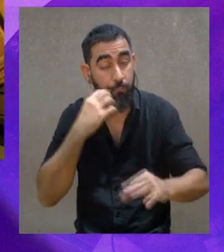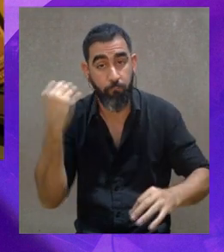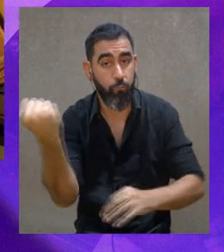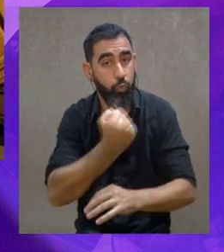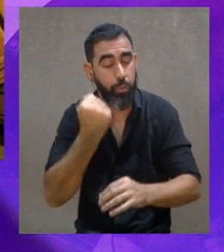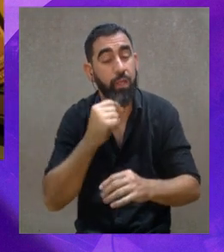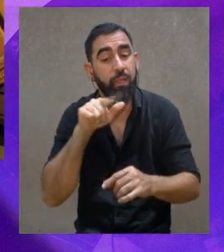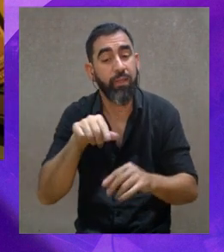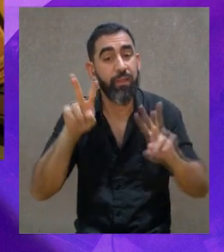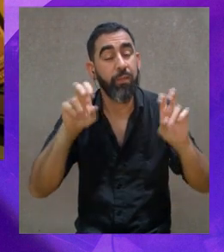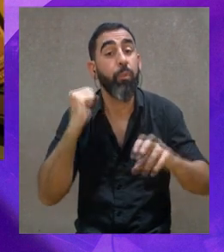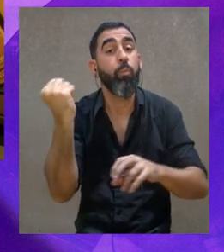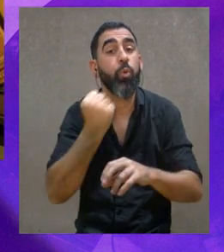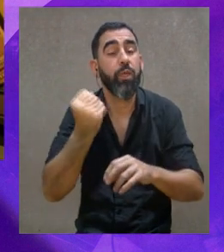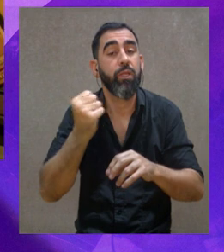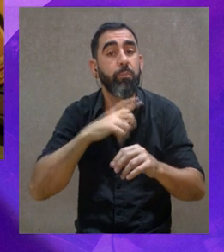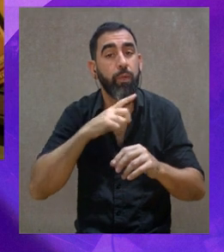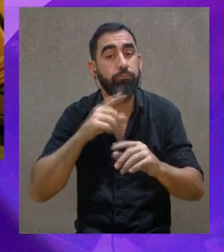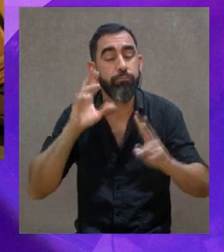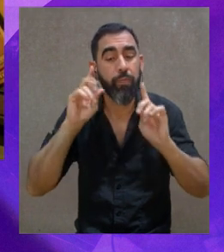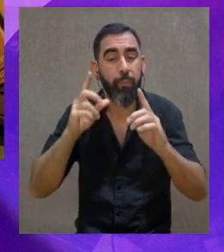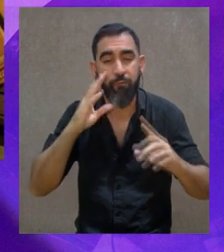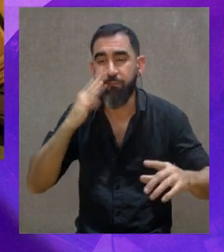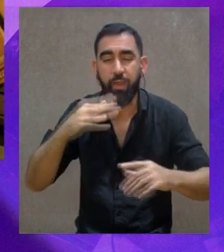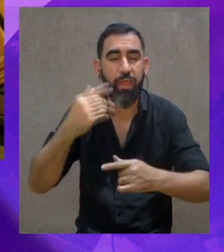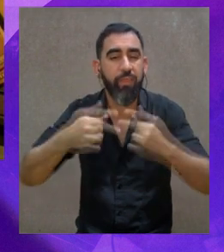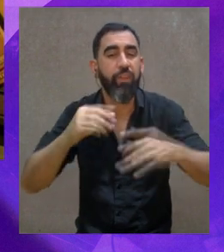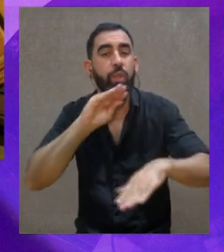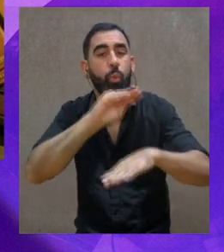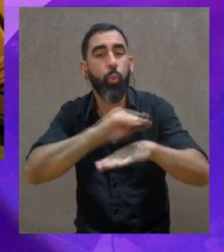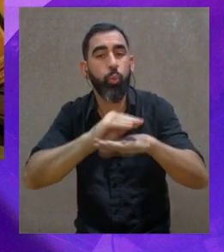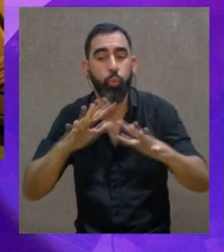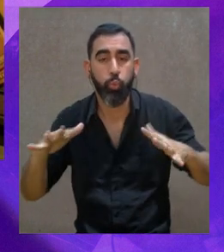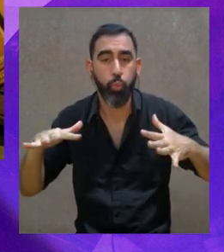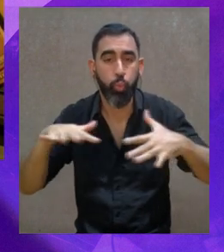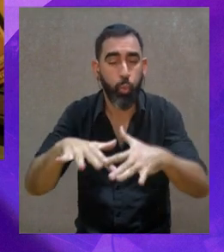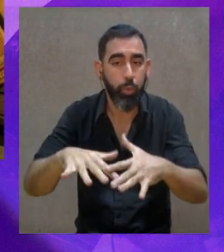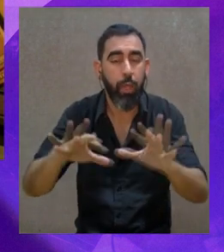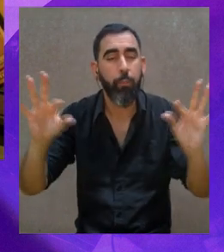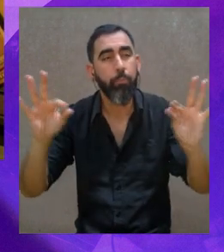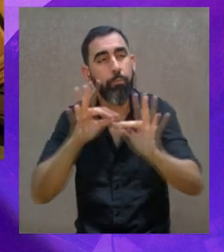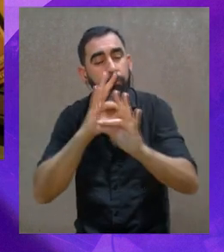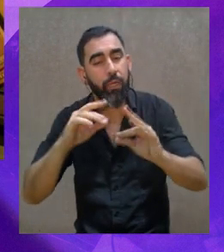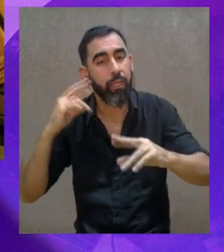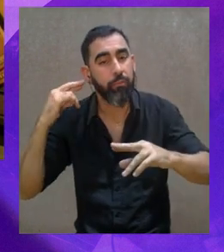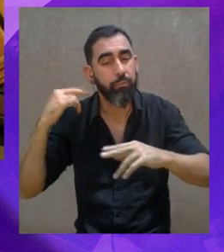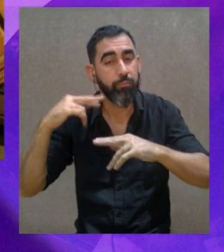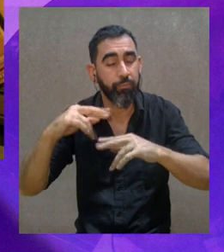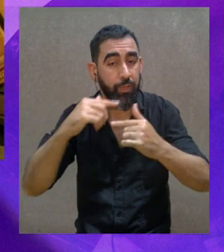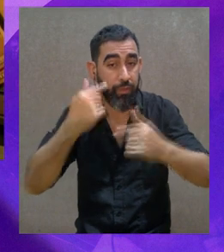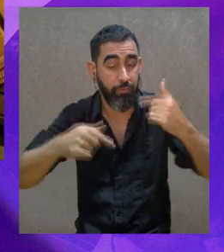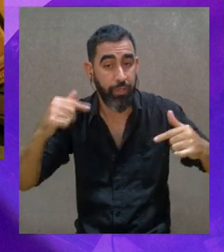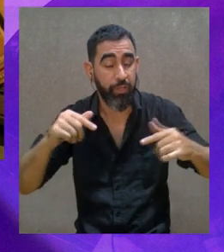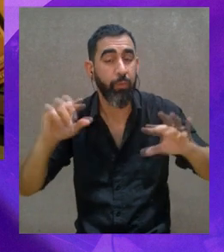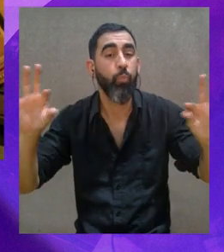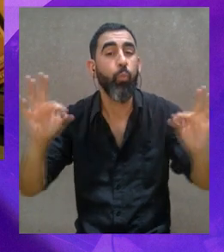muchas gracias. Voy con la siguiente pregunta. ¿Ustedes creen que se desconoce el valor del arte para nuestro desarrollo integral como